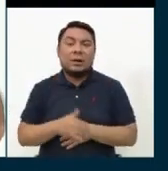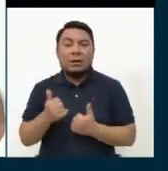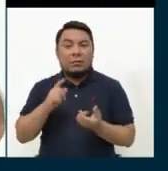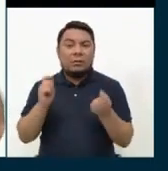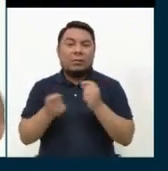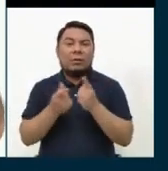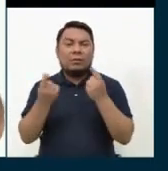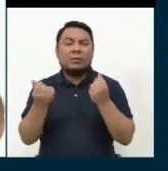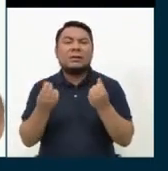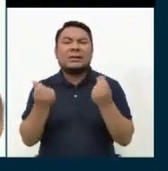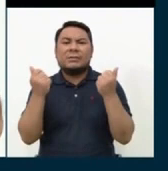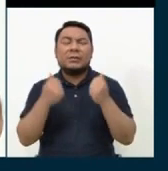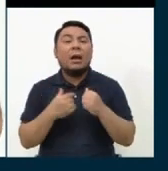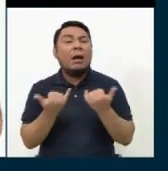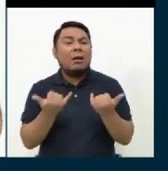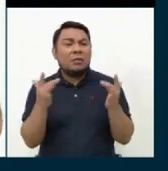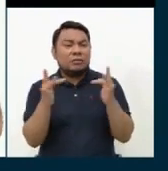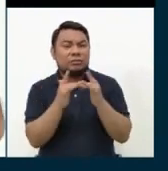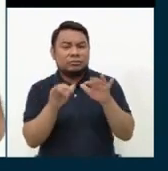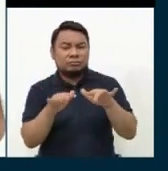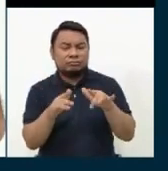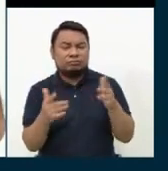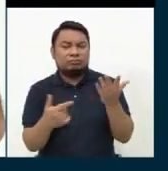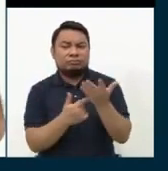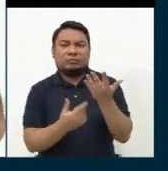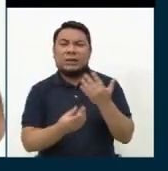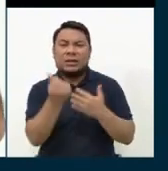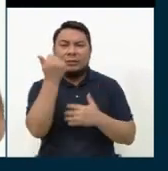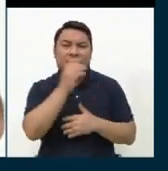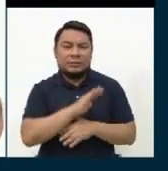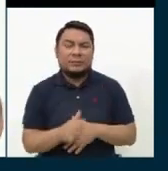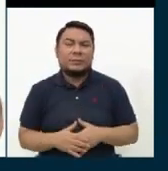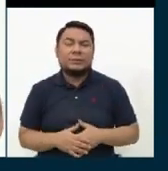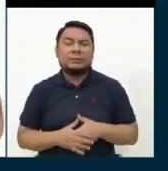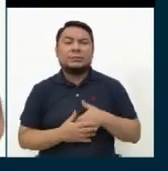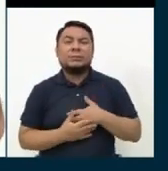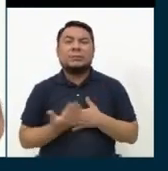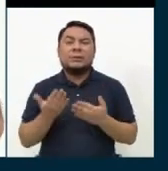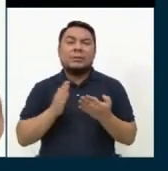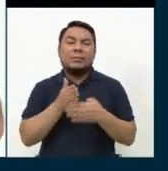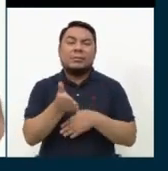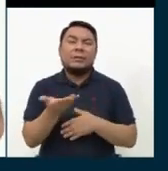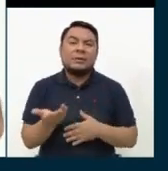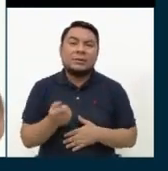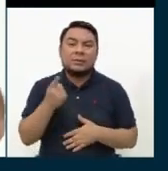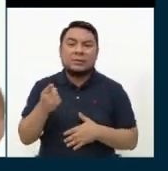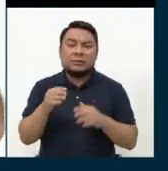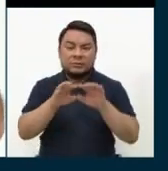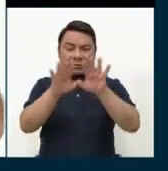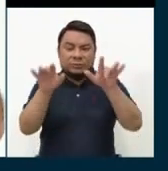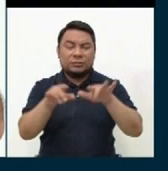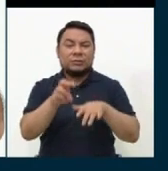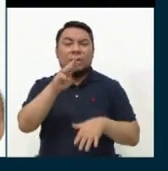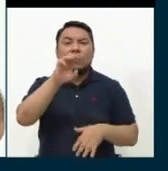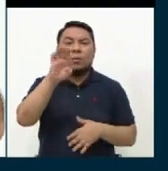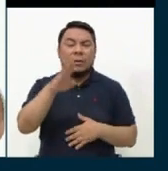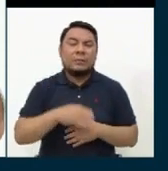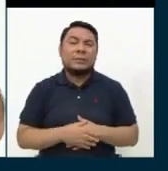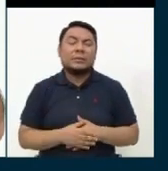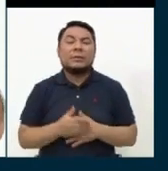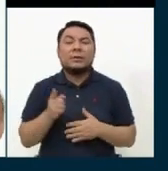Ahora con toda la ciencia que se encuentra ya por medio de las páginas web de las instituciones,